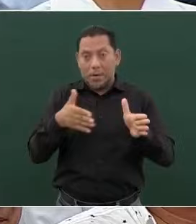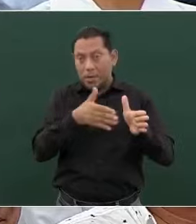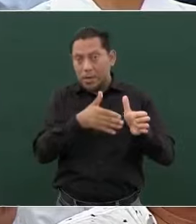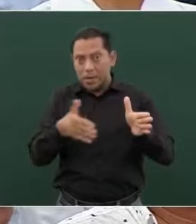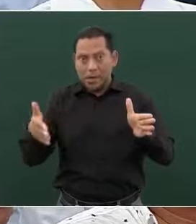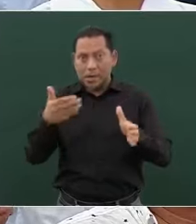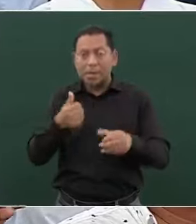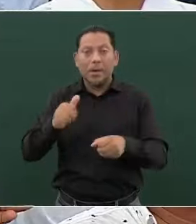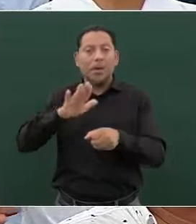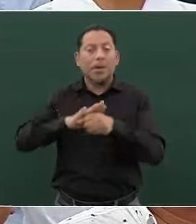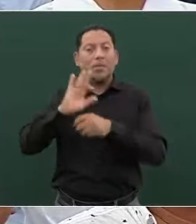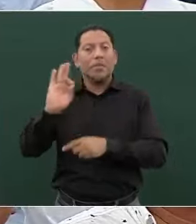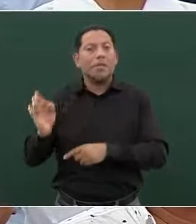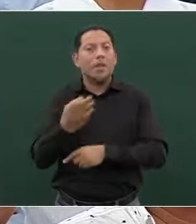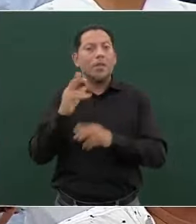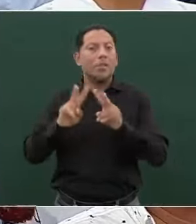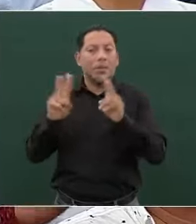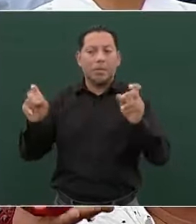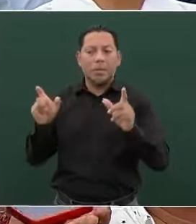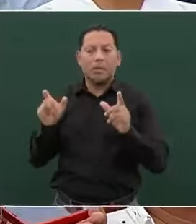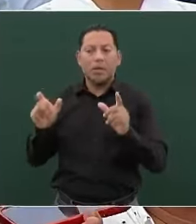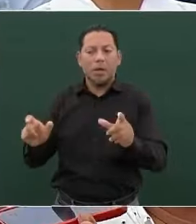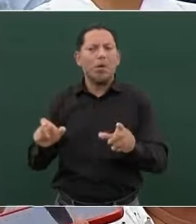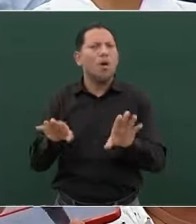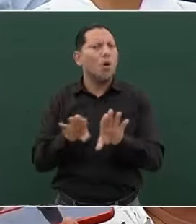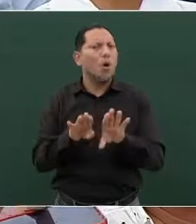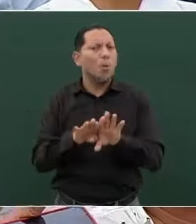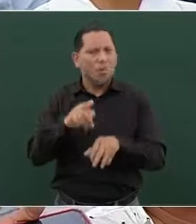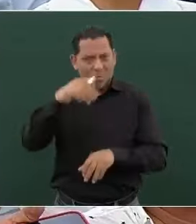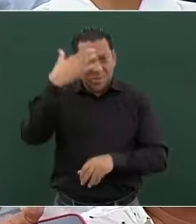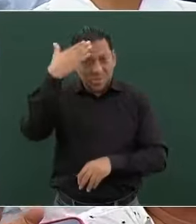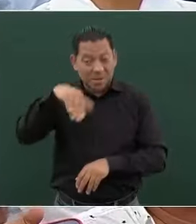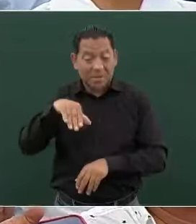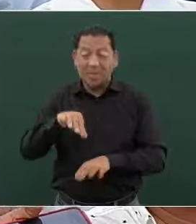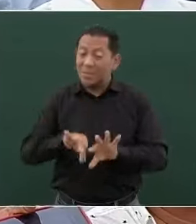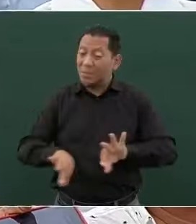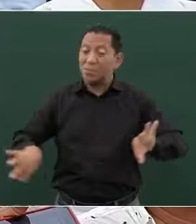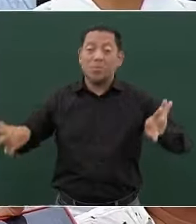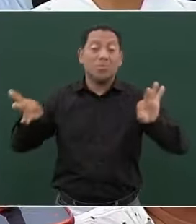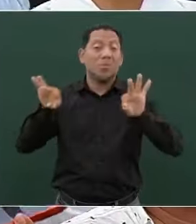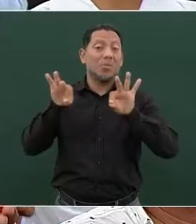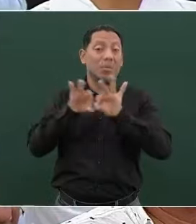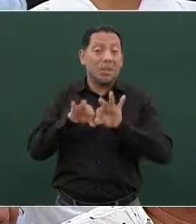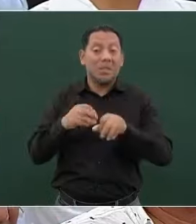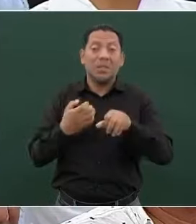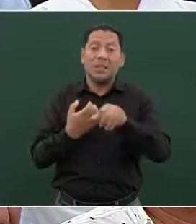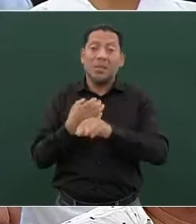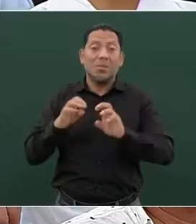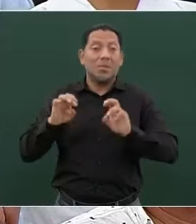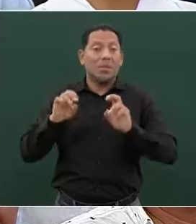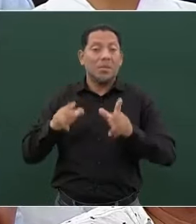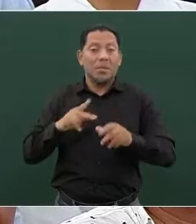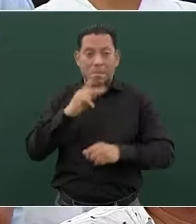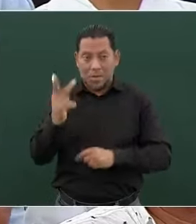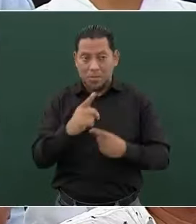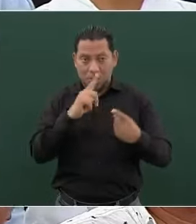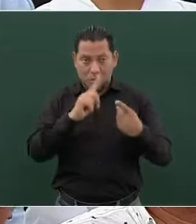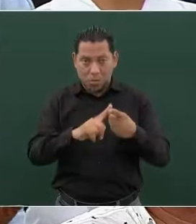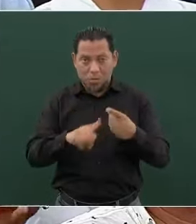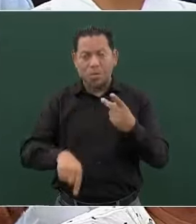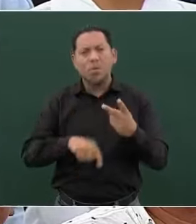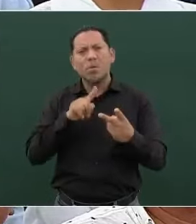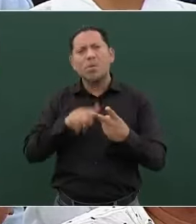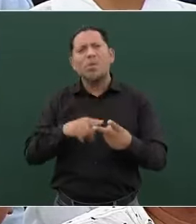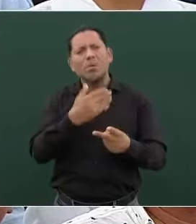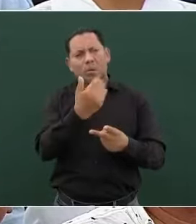federal en materia de seguridad, que usted sabe es un tema importante para el pueblo de Chiapas? Esa sería la primera pregunta. Y, presidente,